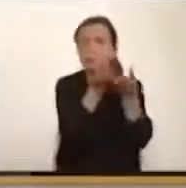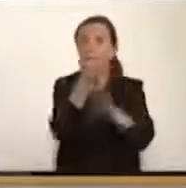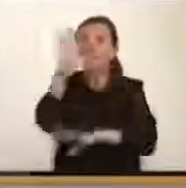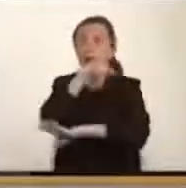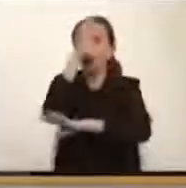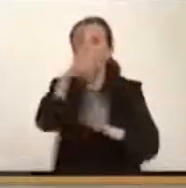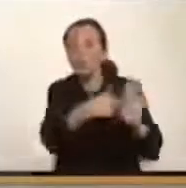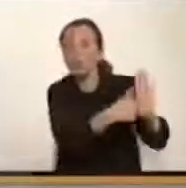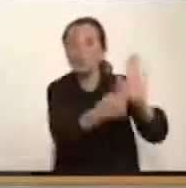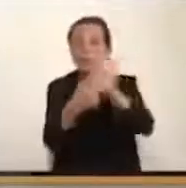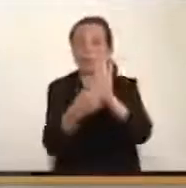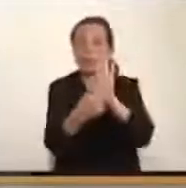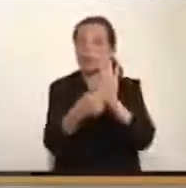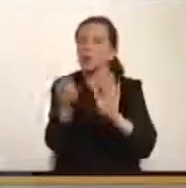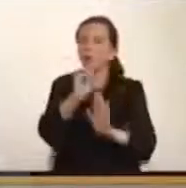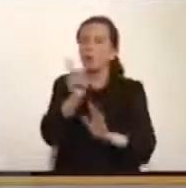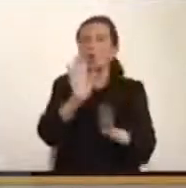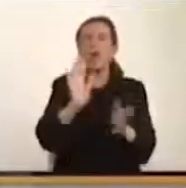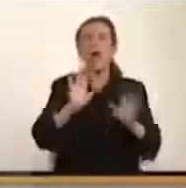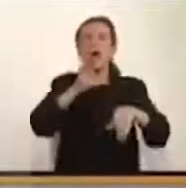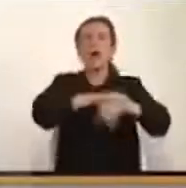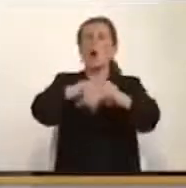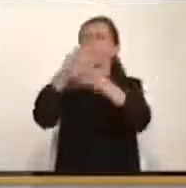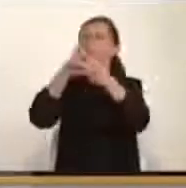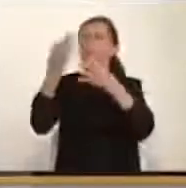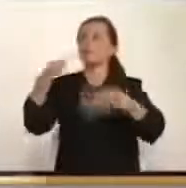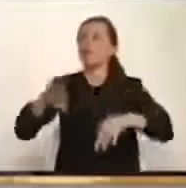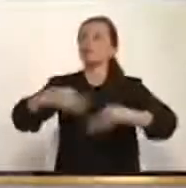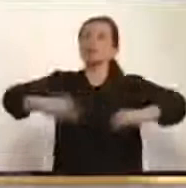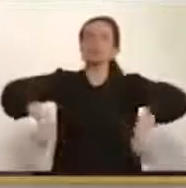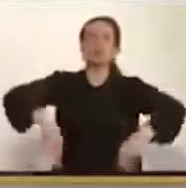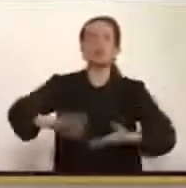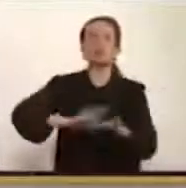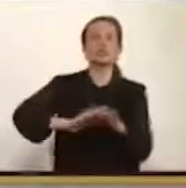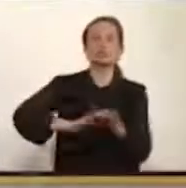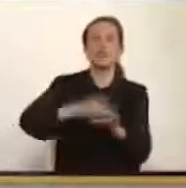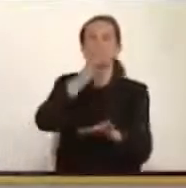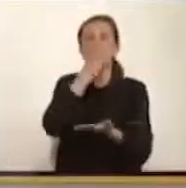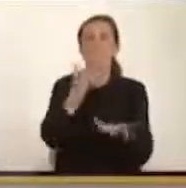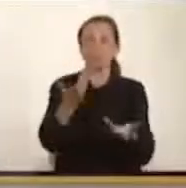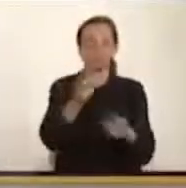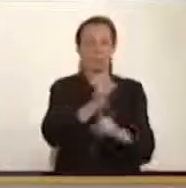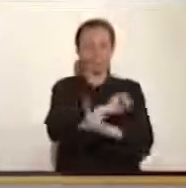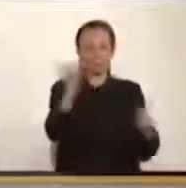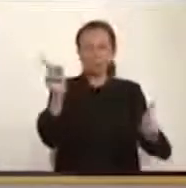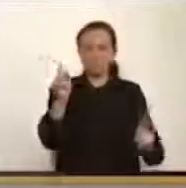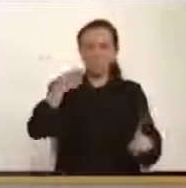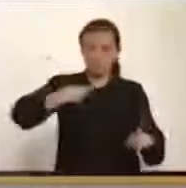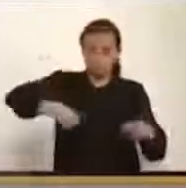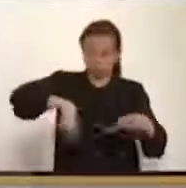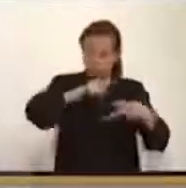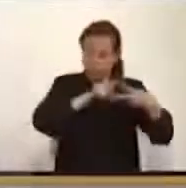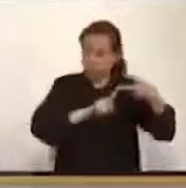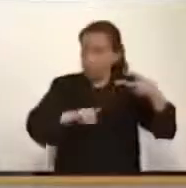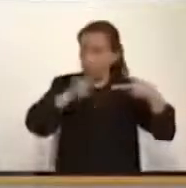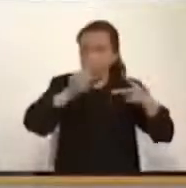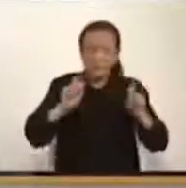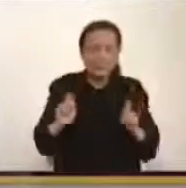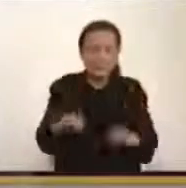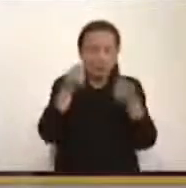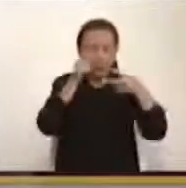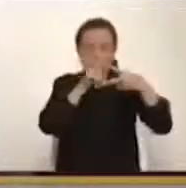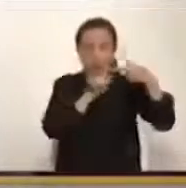mermelada a los criminales. Que piense este Senado por lo menos en salvar dos figuras de esas objeciones,